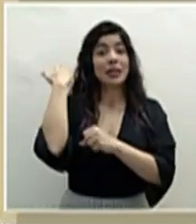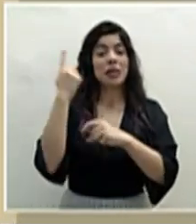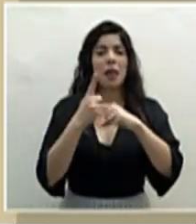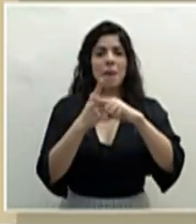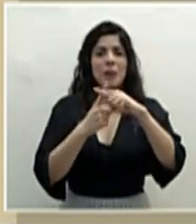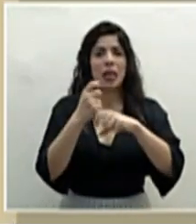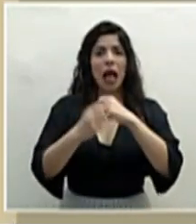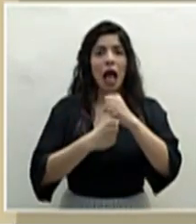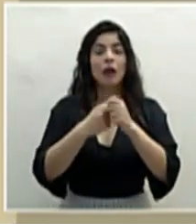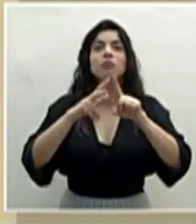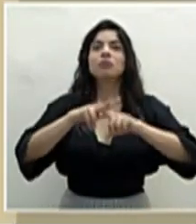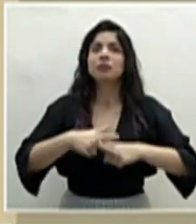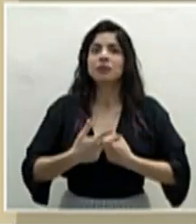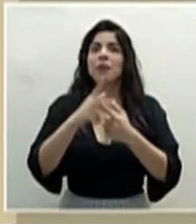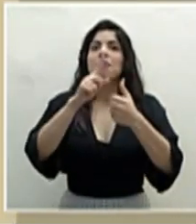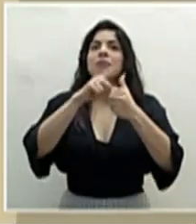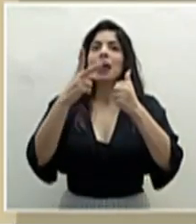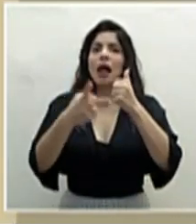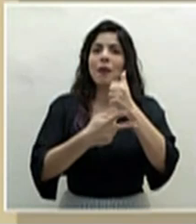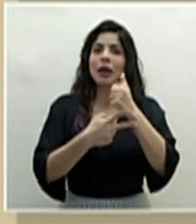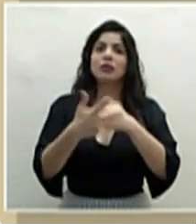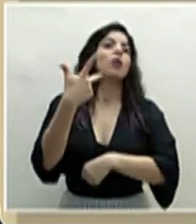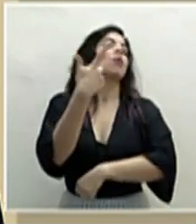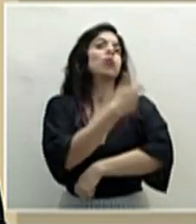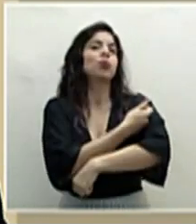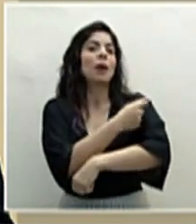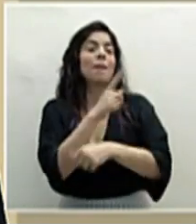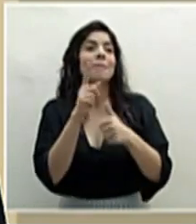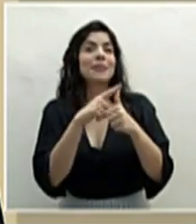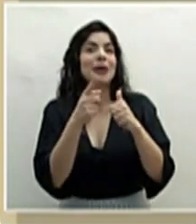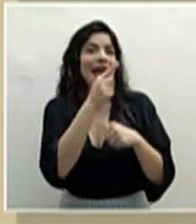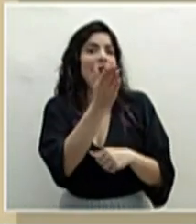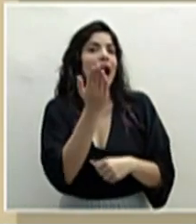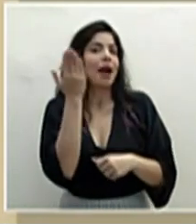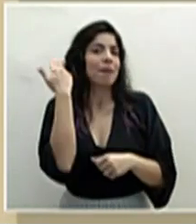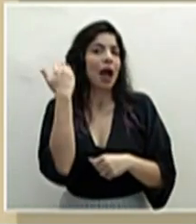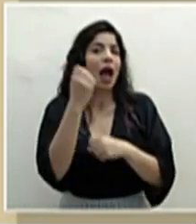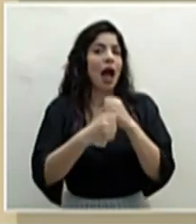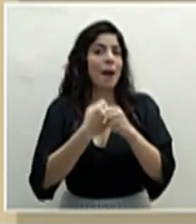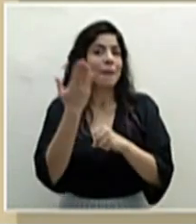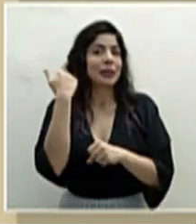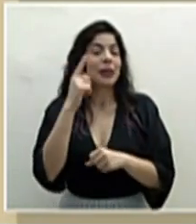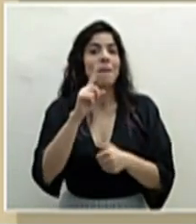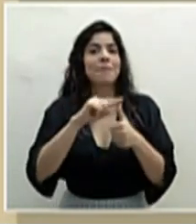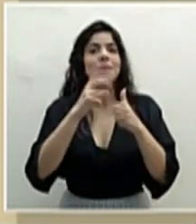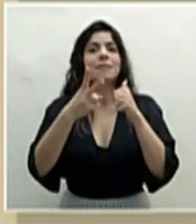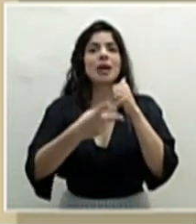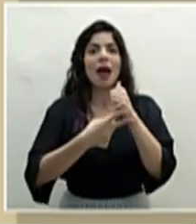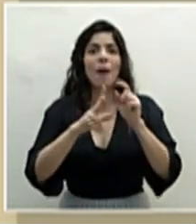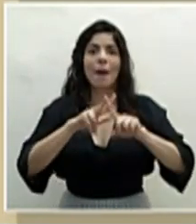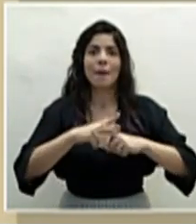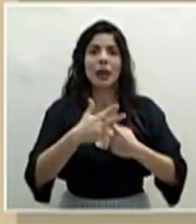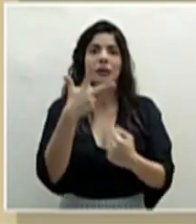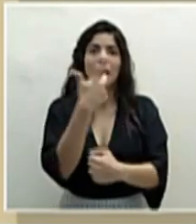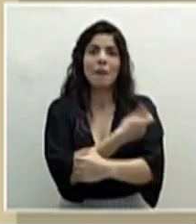se inició con la primera dosis, este es el primer año, ese fue el primer año que se inició con esta vacuna,